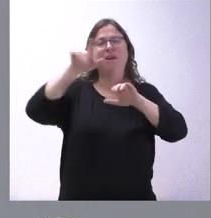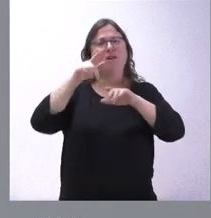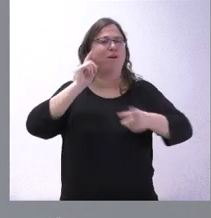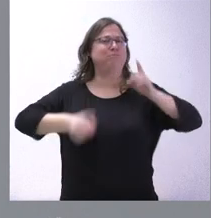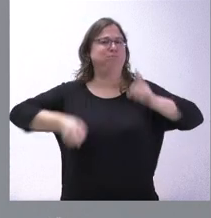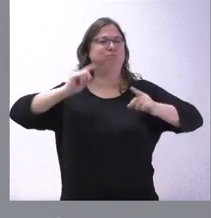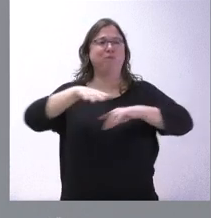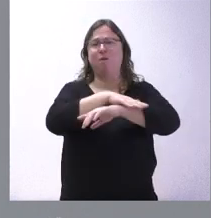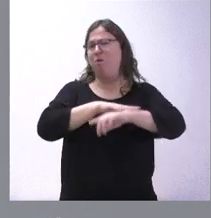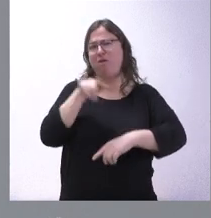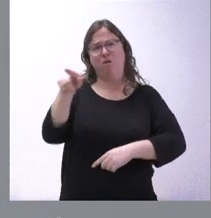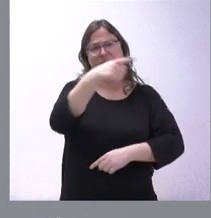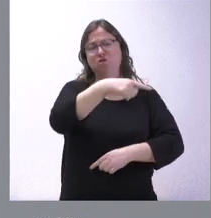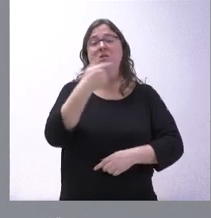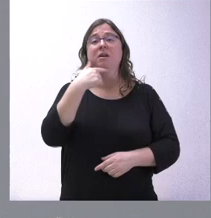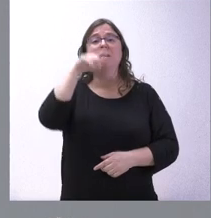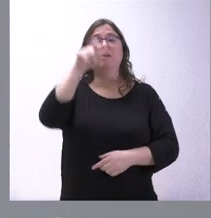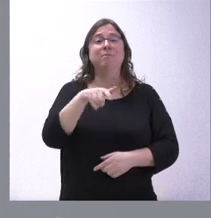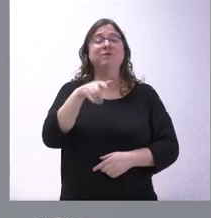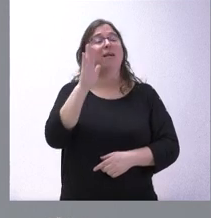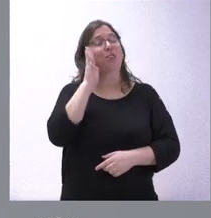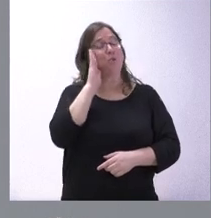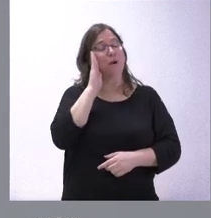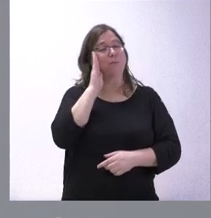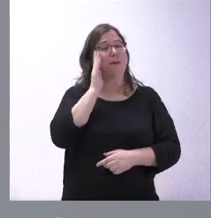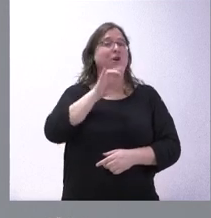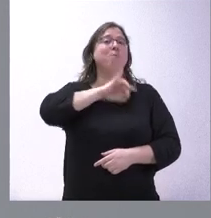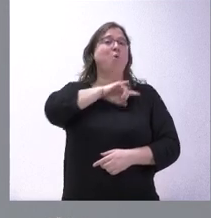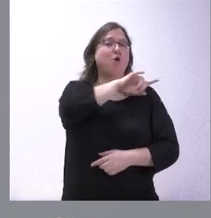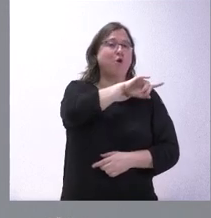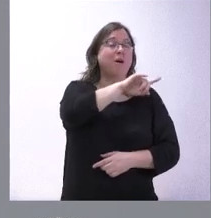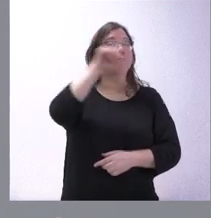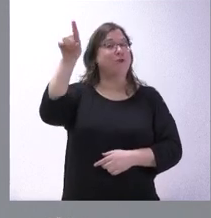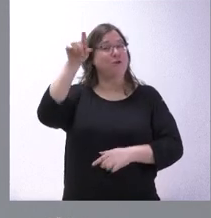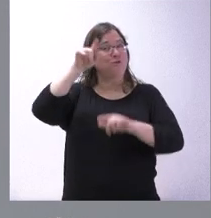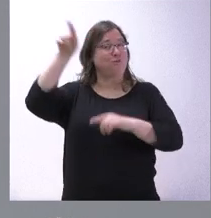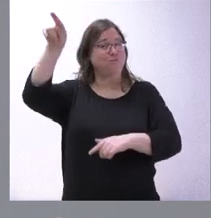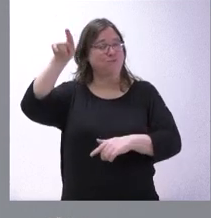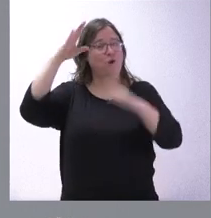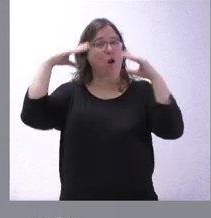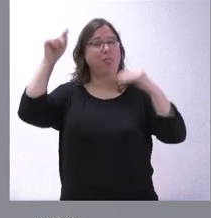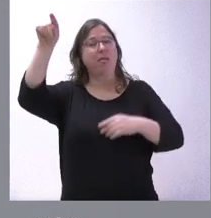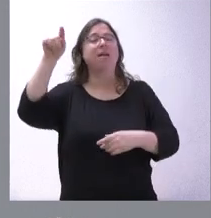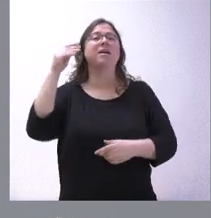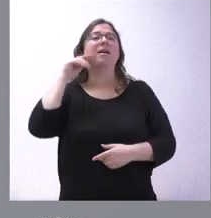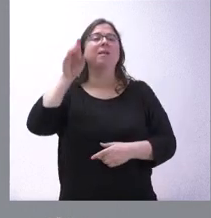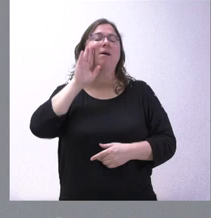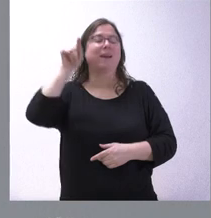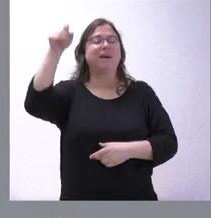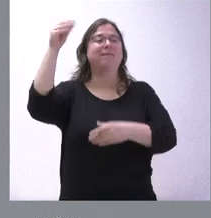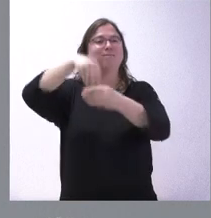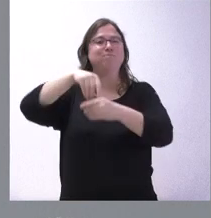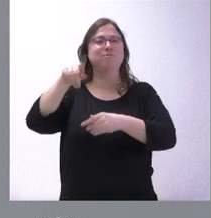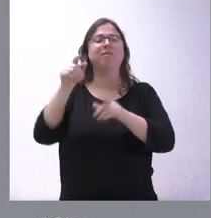el Gobierno de España. Hay una persona que duerme en la Moncloa pero hay una persona que desde Waterloo tiene el mando a distancia para